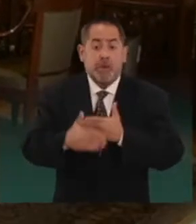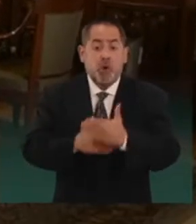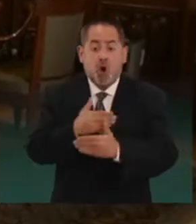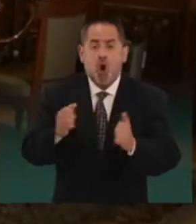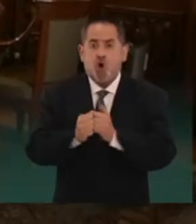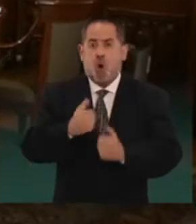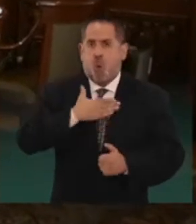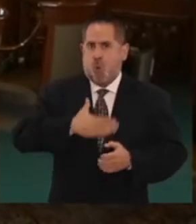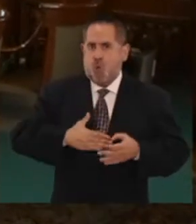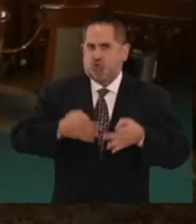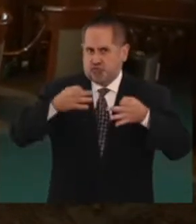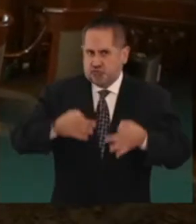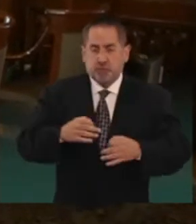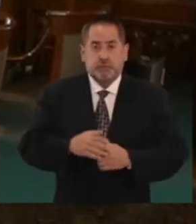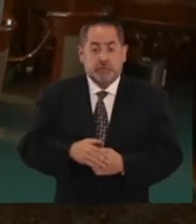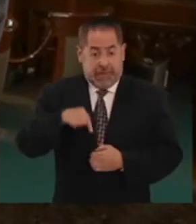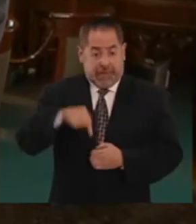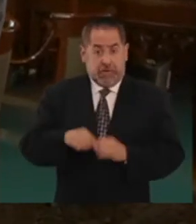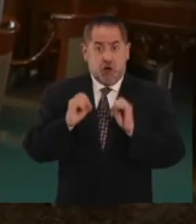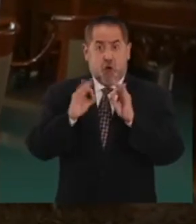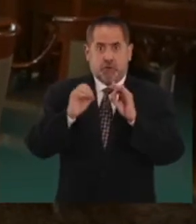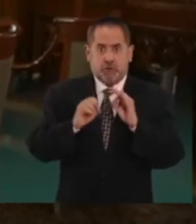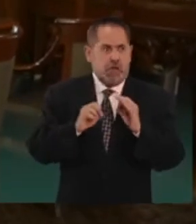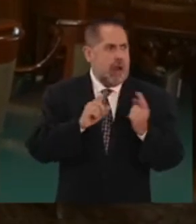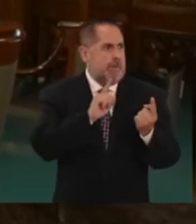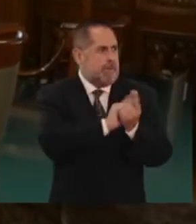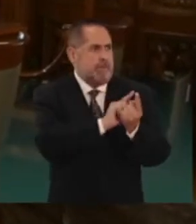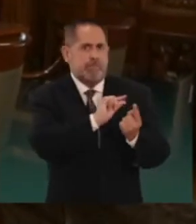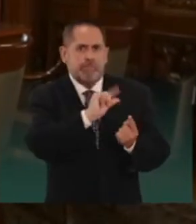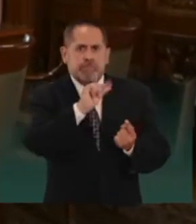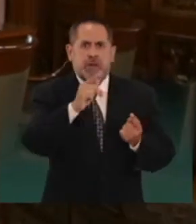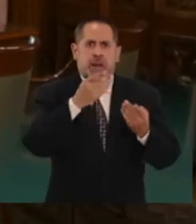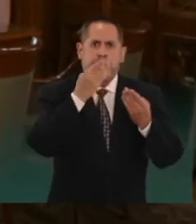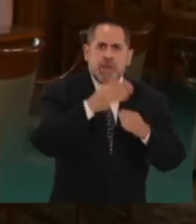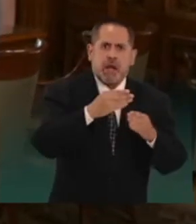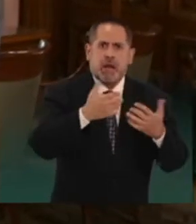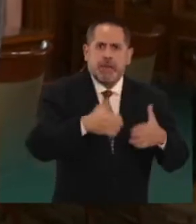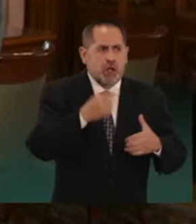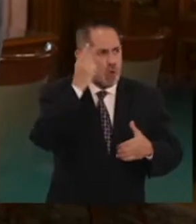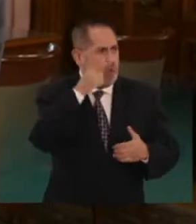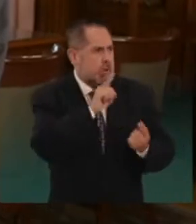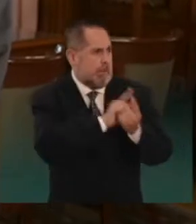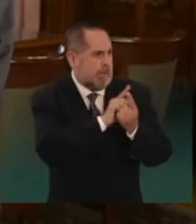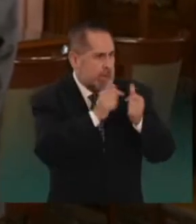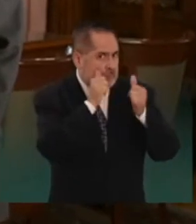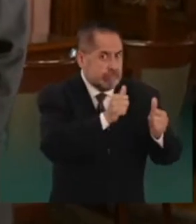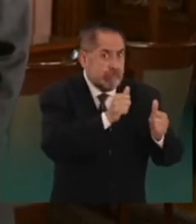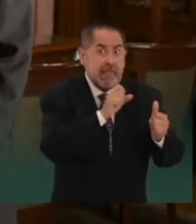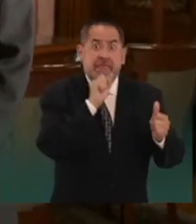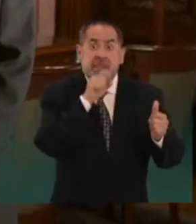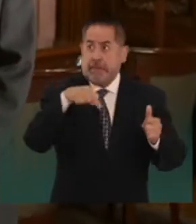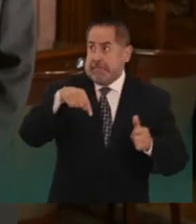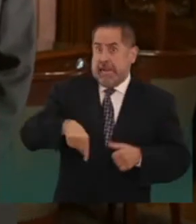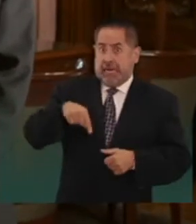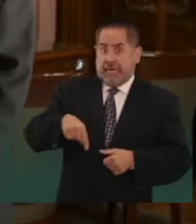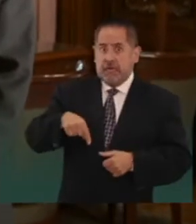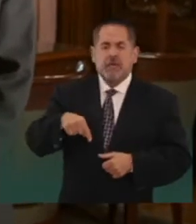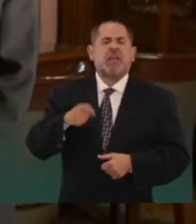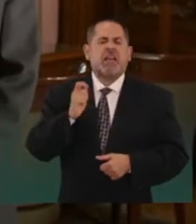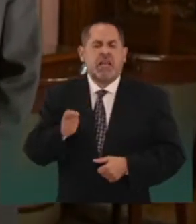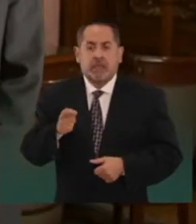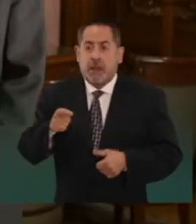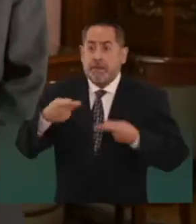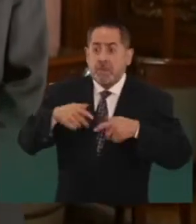justicia. En esta oficina se recibe, se atiende a empresarios, a banqueros, pero también en esta oficina se aprueba el